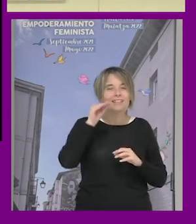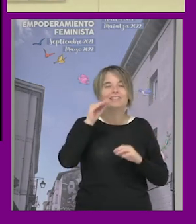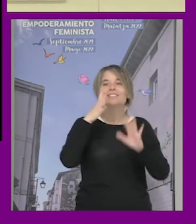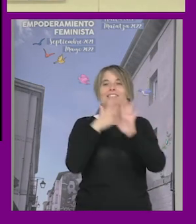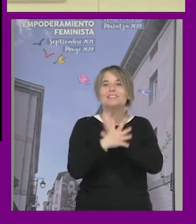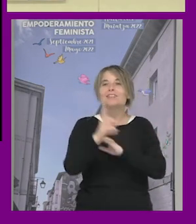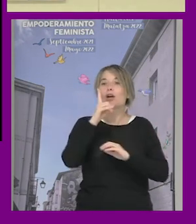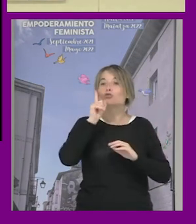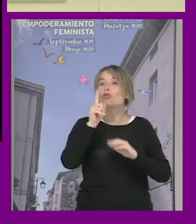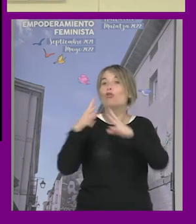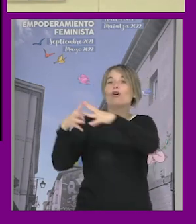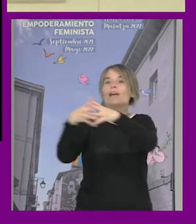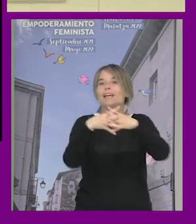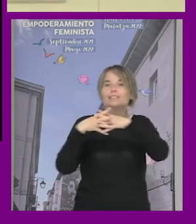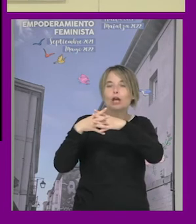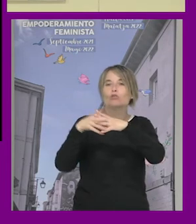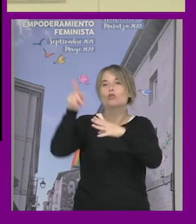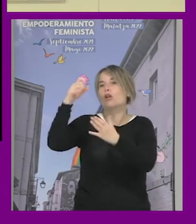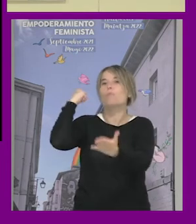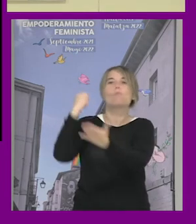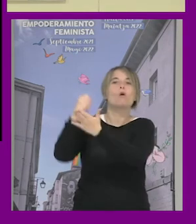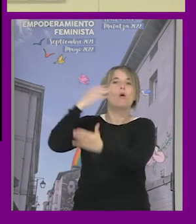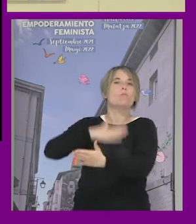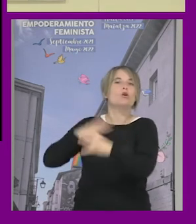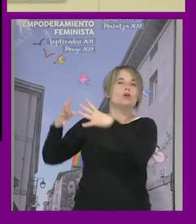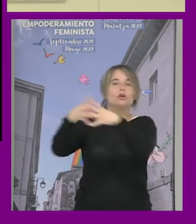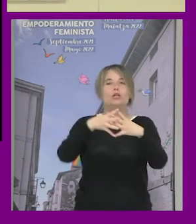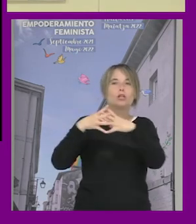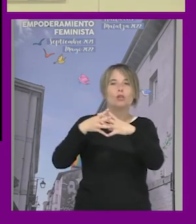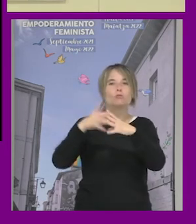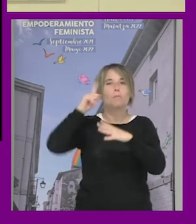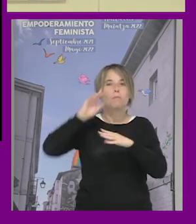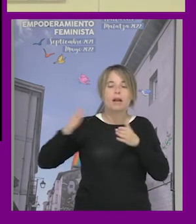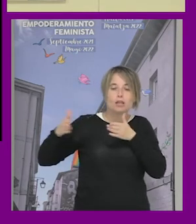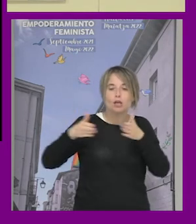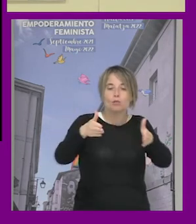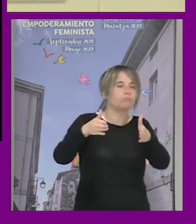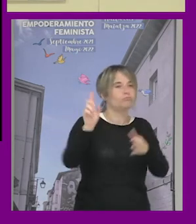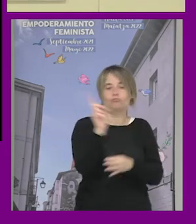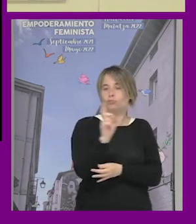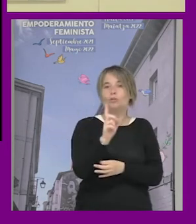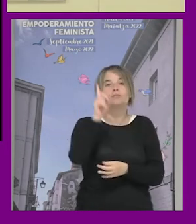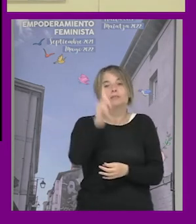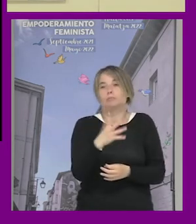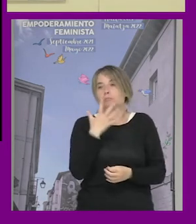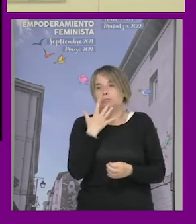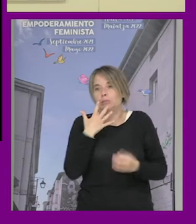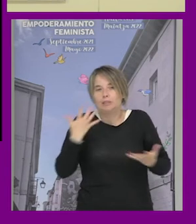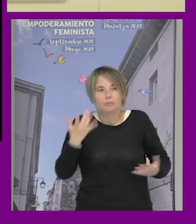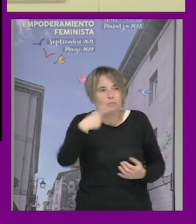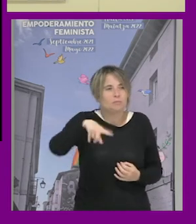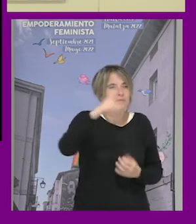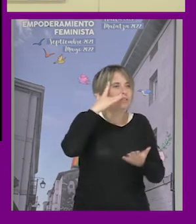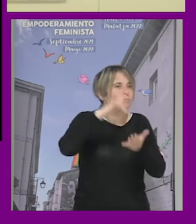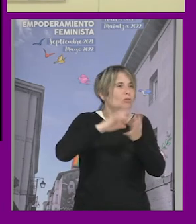está en Estados Unidos y quién lo ha acuñado digamos lo que marca el antes y el después sino que también por ejemplo seguro que allí